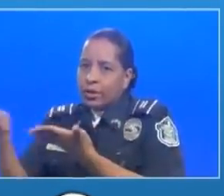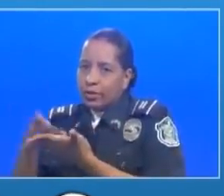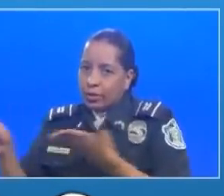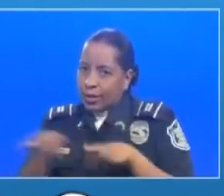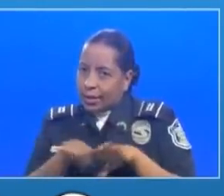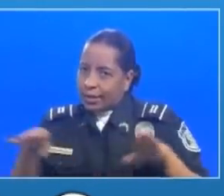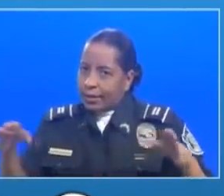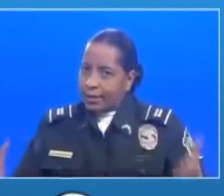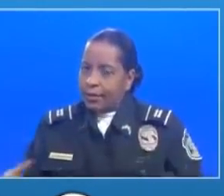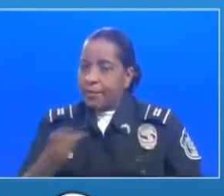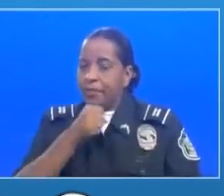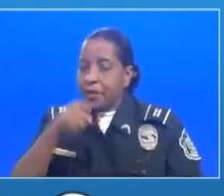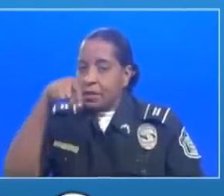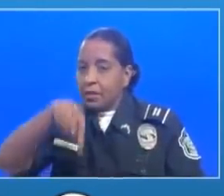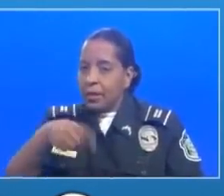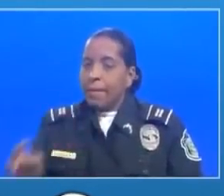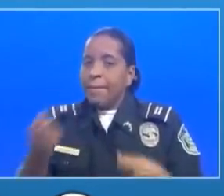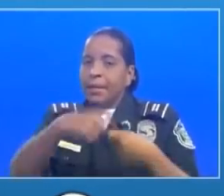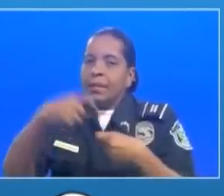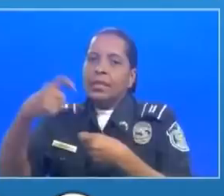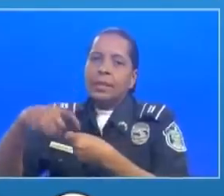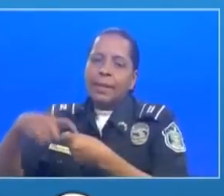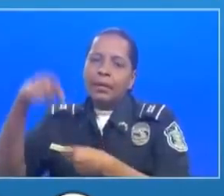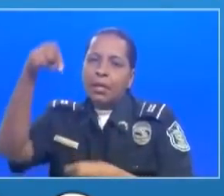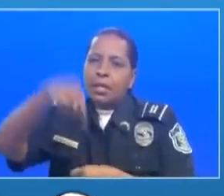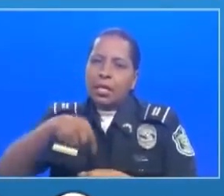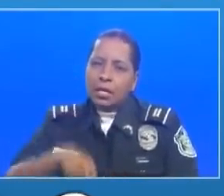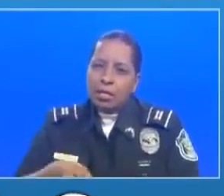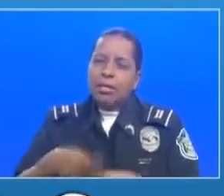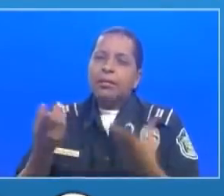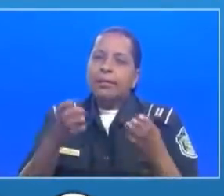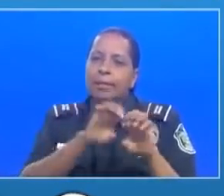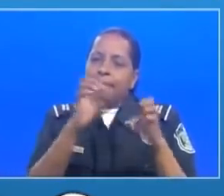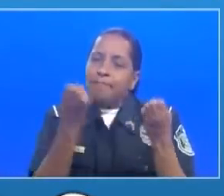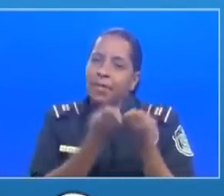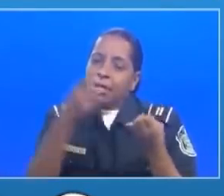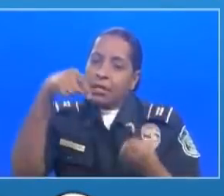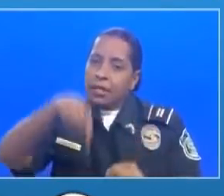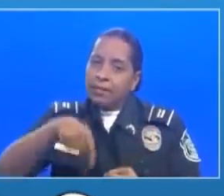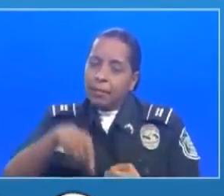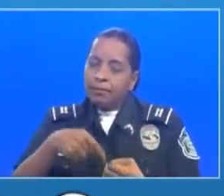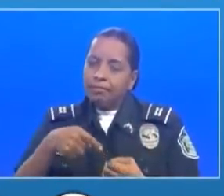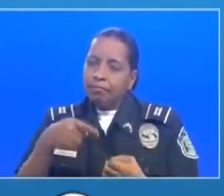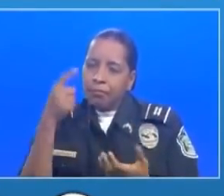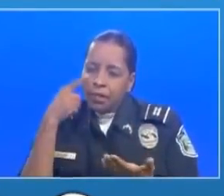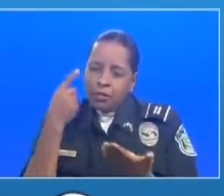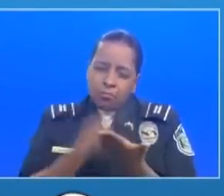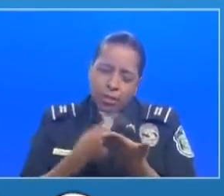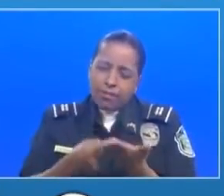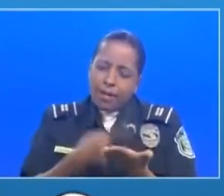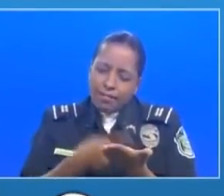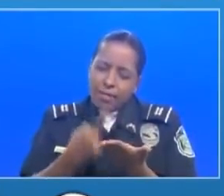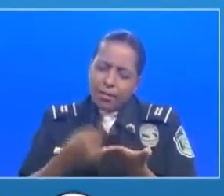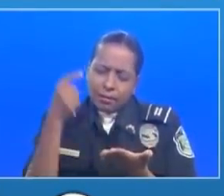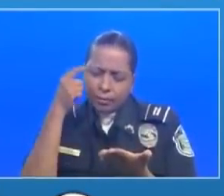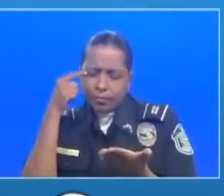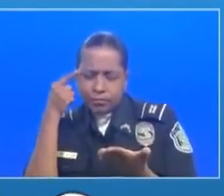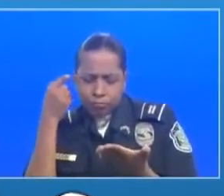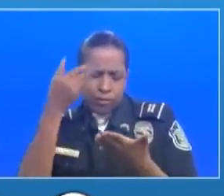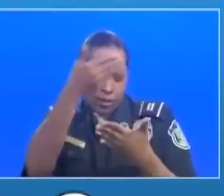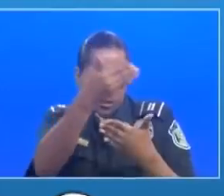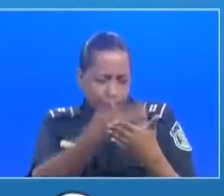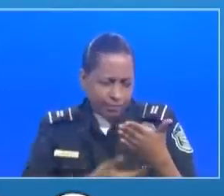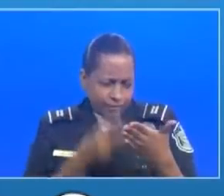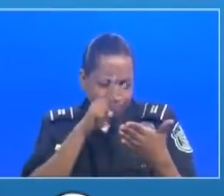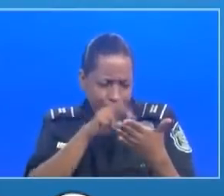y con todos los que estamos participando en este brote epidémico volvamos a revisar